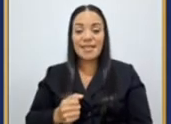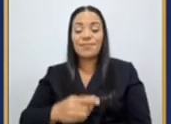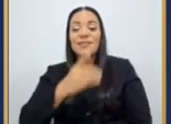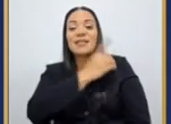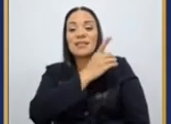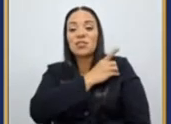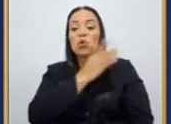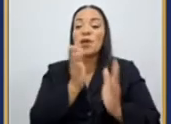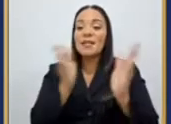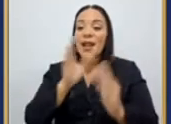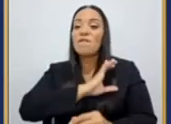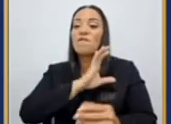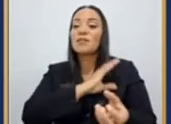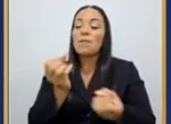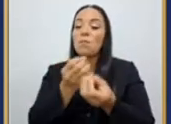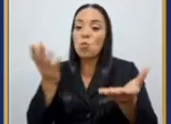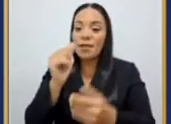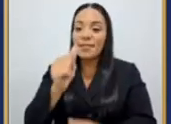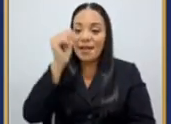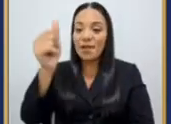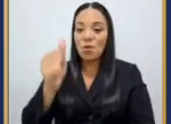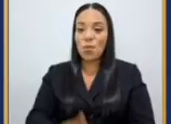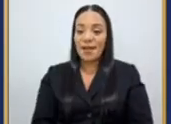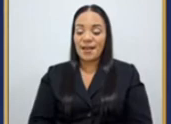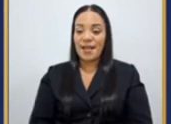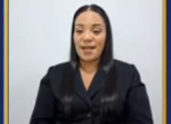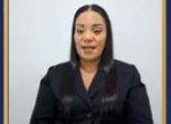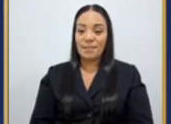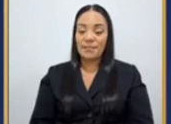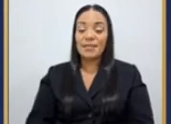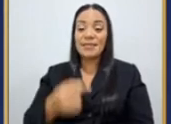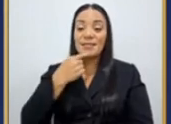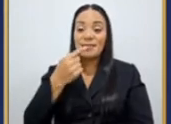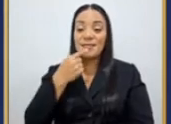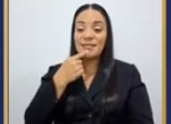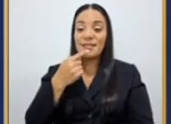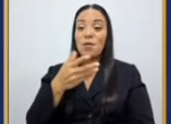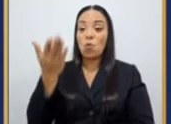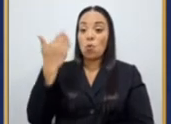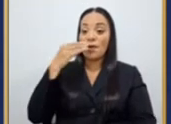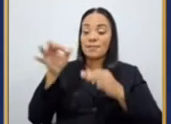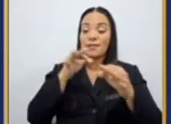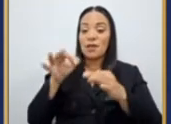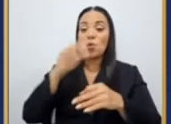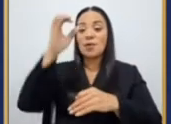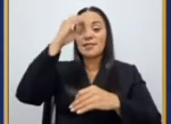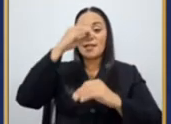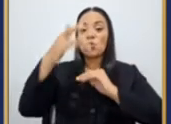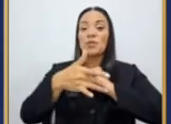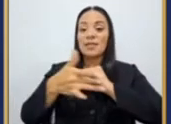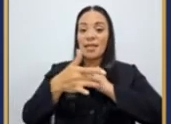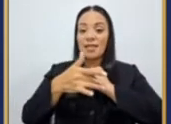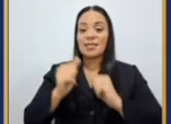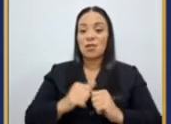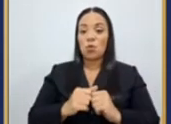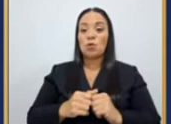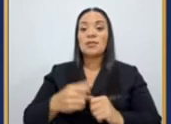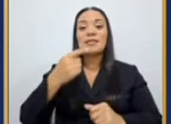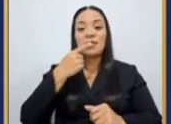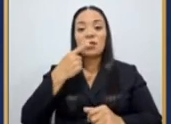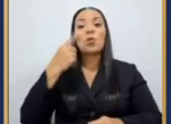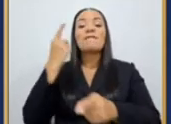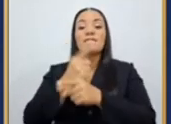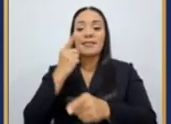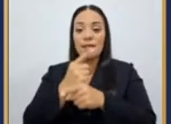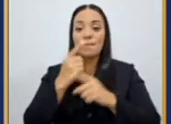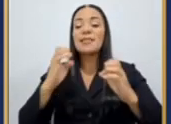General de la Fuerza Pública de Alajuela? Por lo antes expuesto, se emite criterio técnico concluyendo que efectivamente